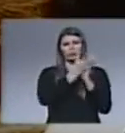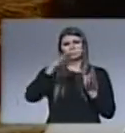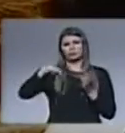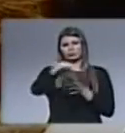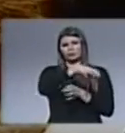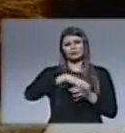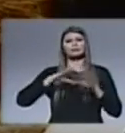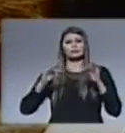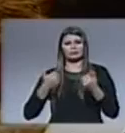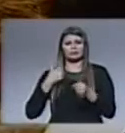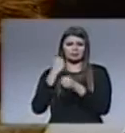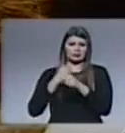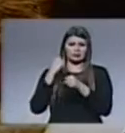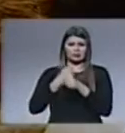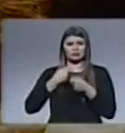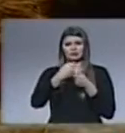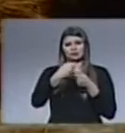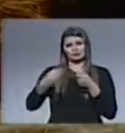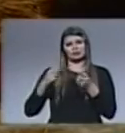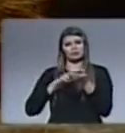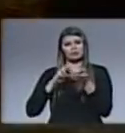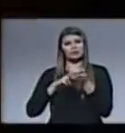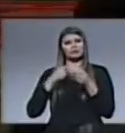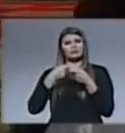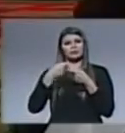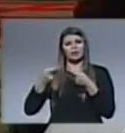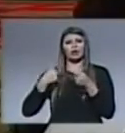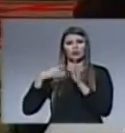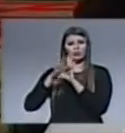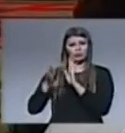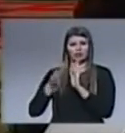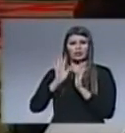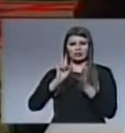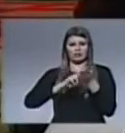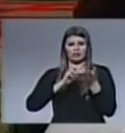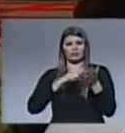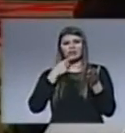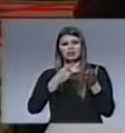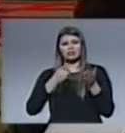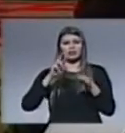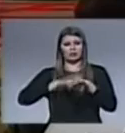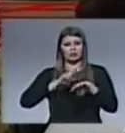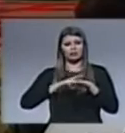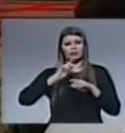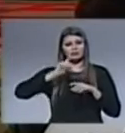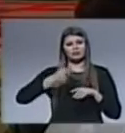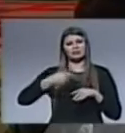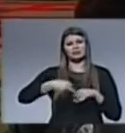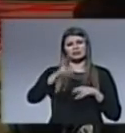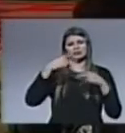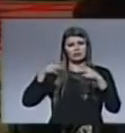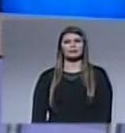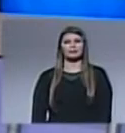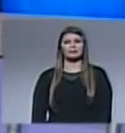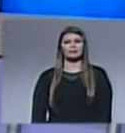Trabajamos llevando la palabra de Dios, cumpliendo con la gran comisión que el Señor nos encomendó, ¿verdad? hacer discípulos de todas las naciones.